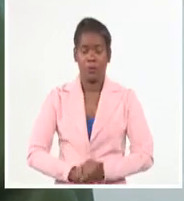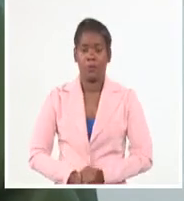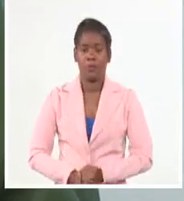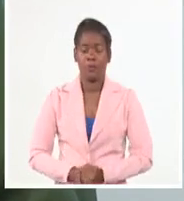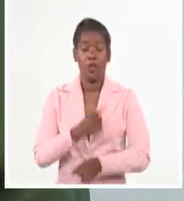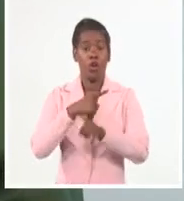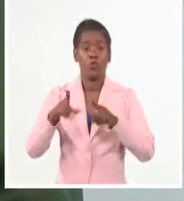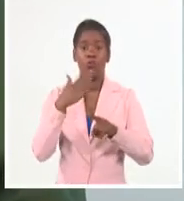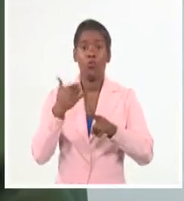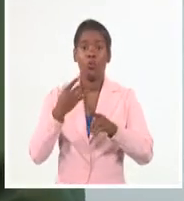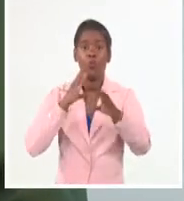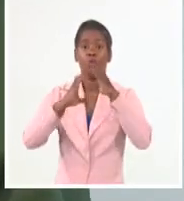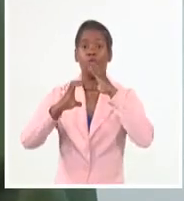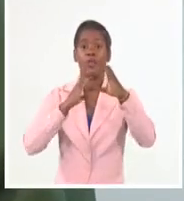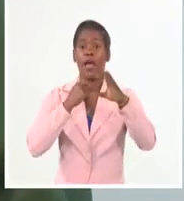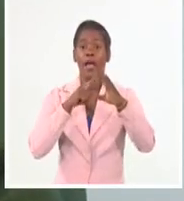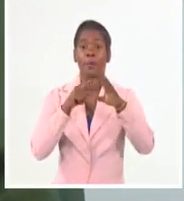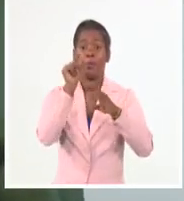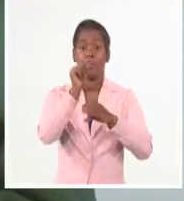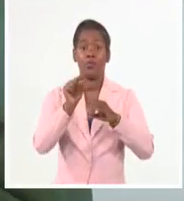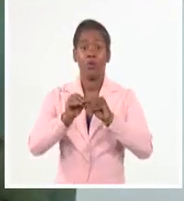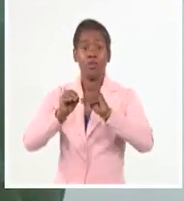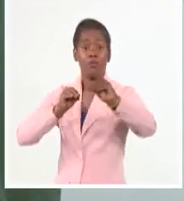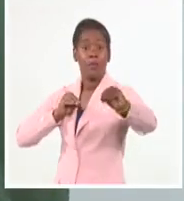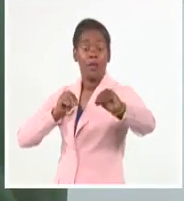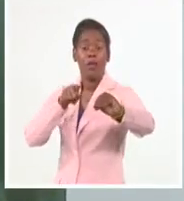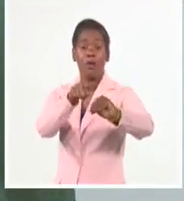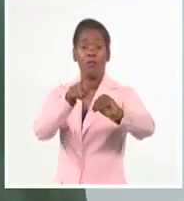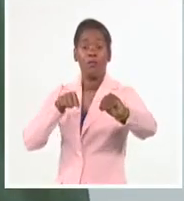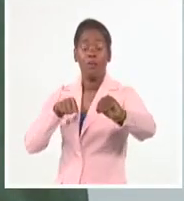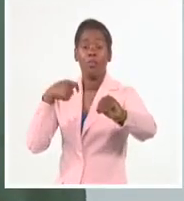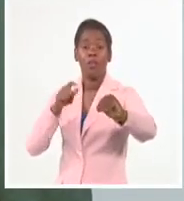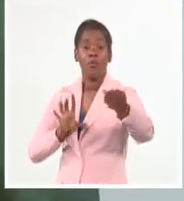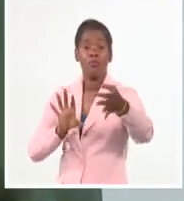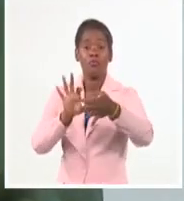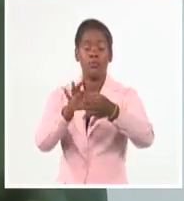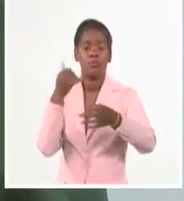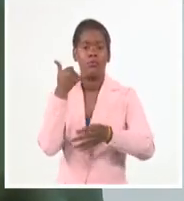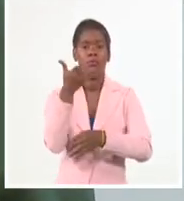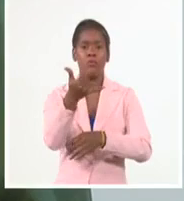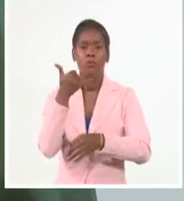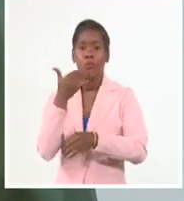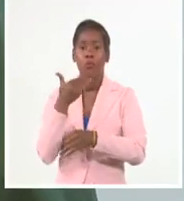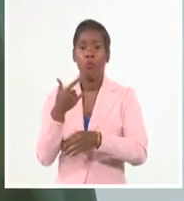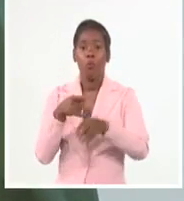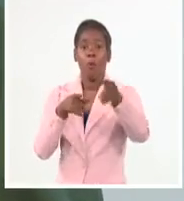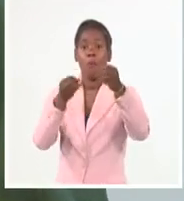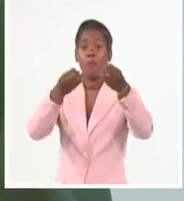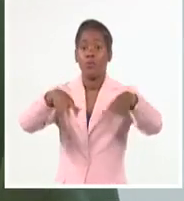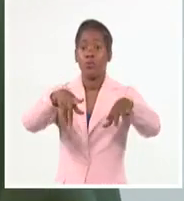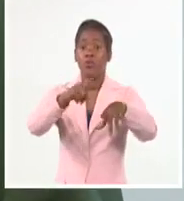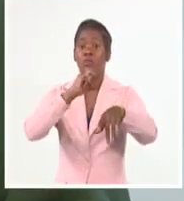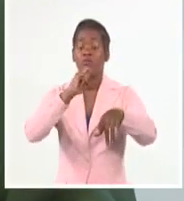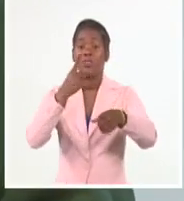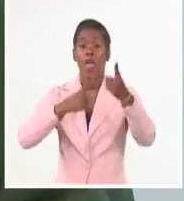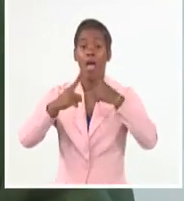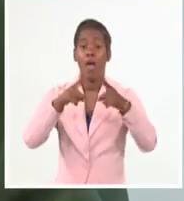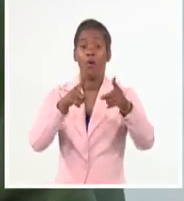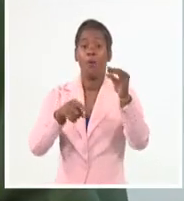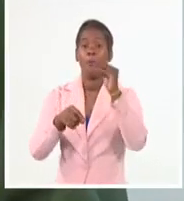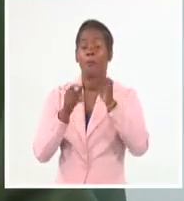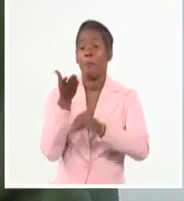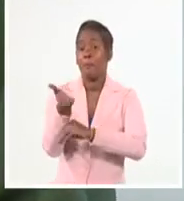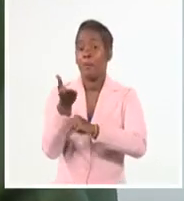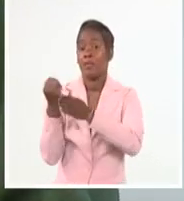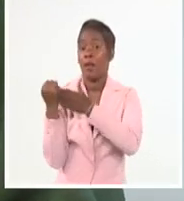comunicación permanente en los diferentes niveles, consejos de defensas provinciales, municipales hasta llegar hasta la zona de defensa. Una importante